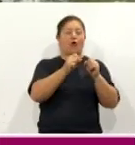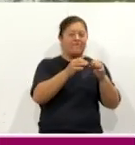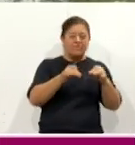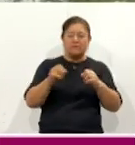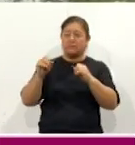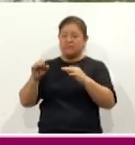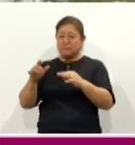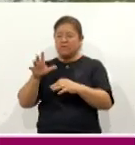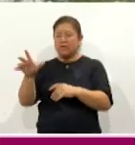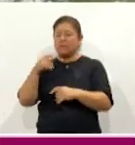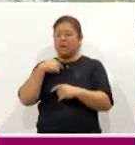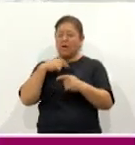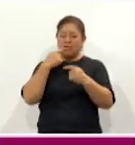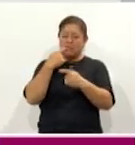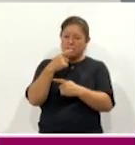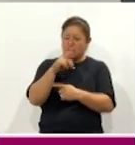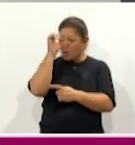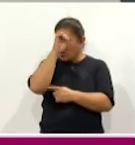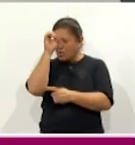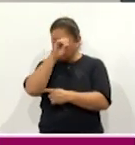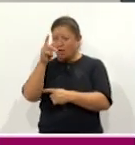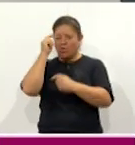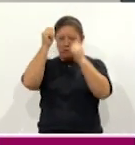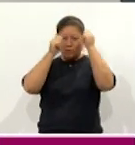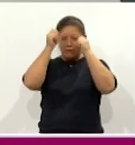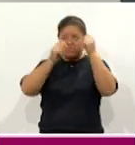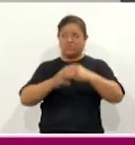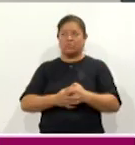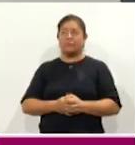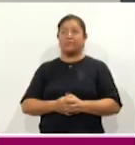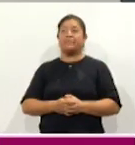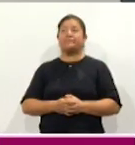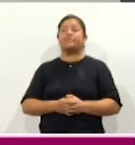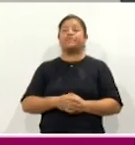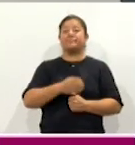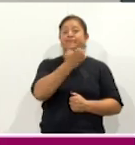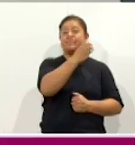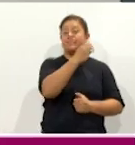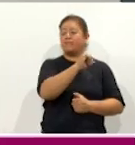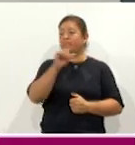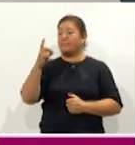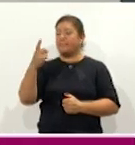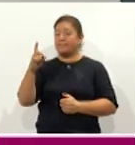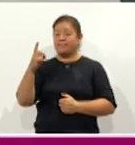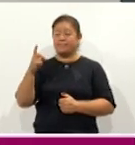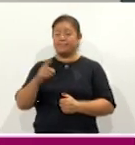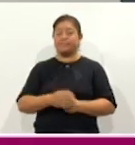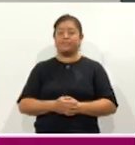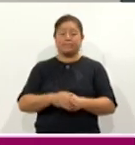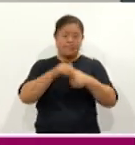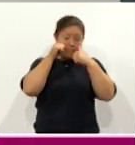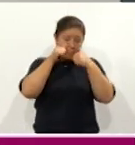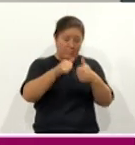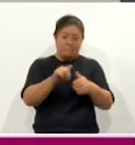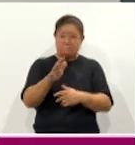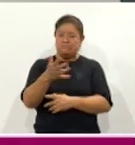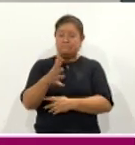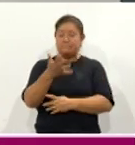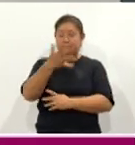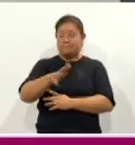turística de dicha corporación. De enero a diciembre del 23 se atendió en promedio a 10.000